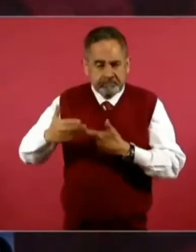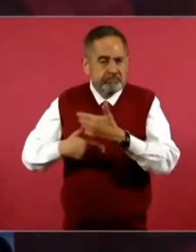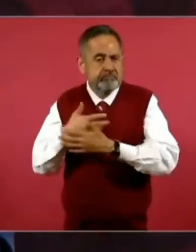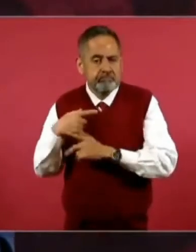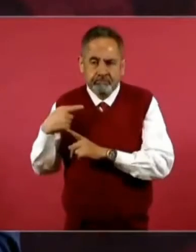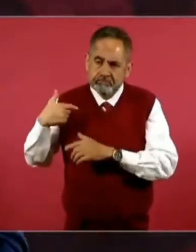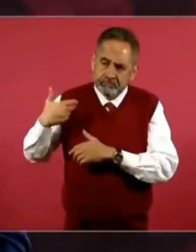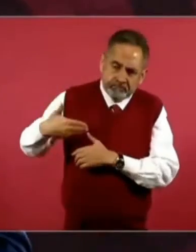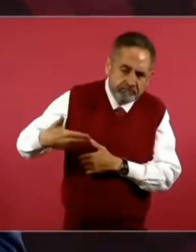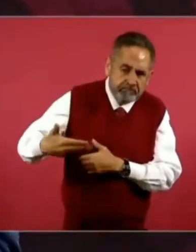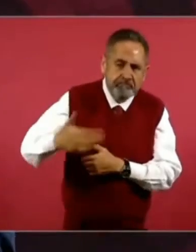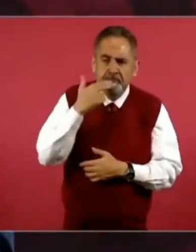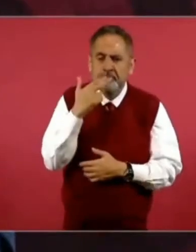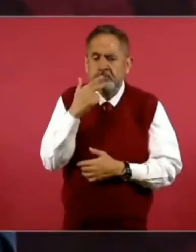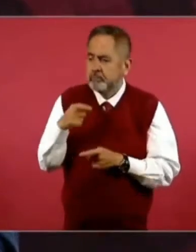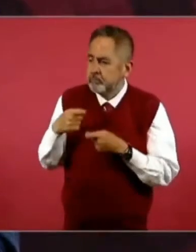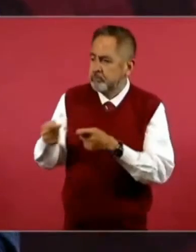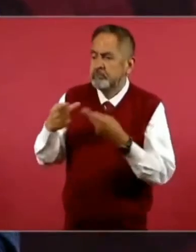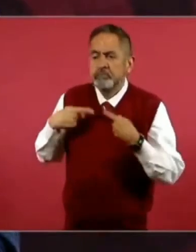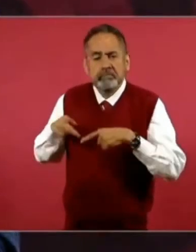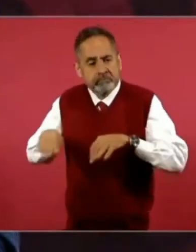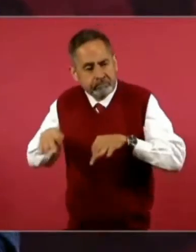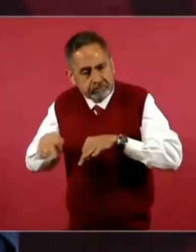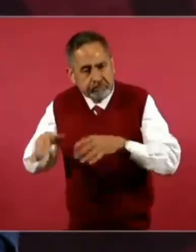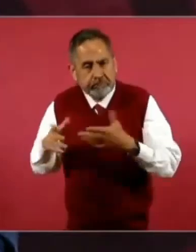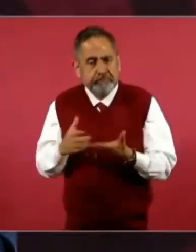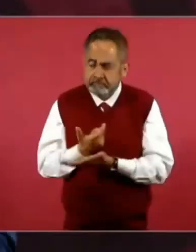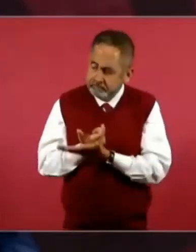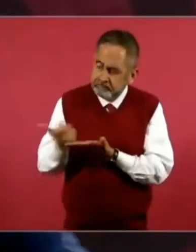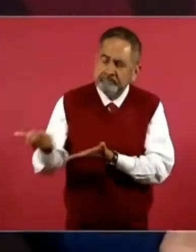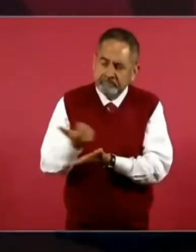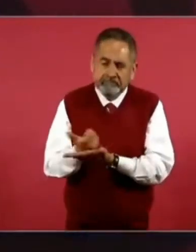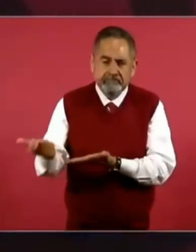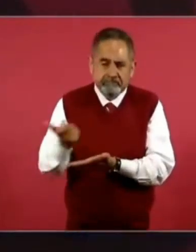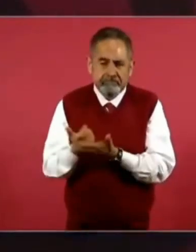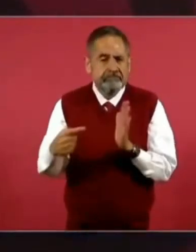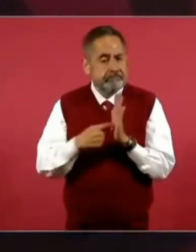a los trabajadores. Entonces,